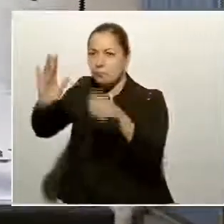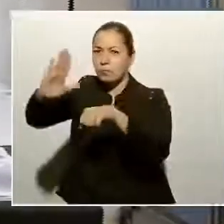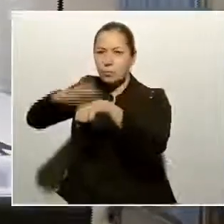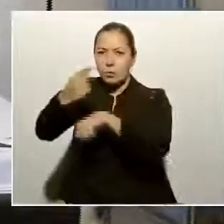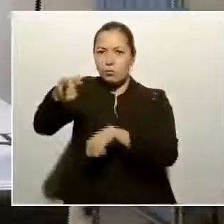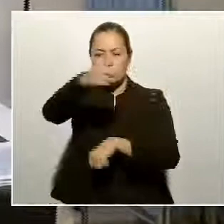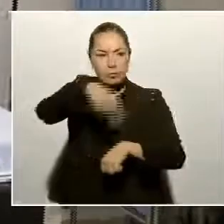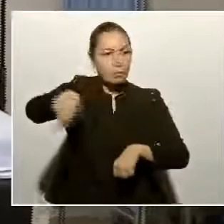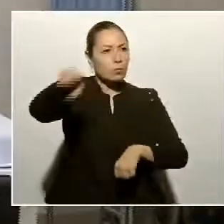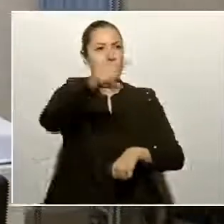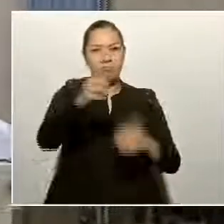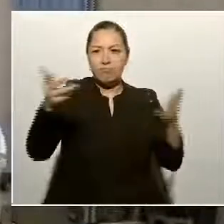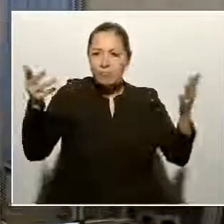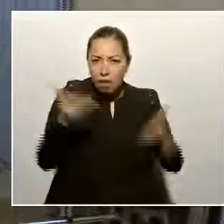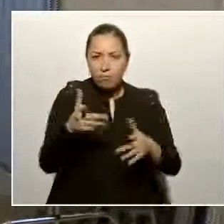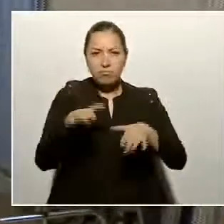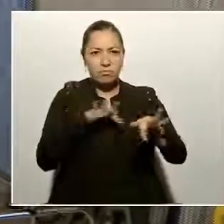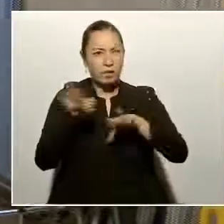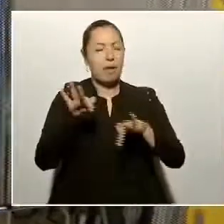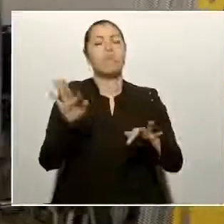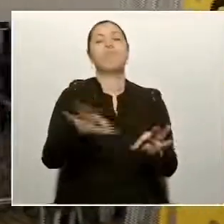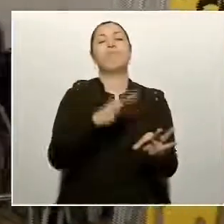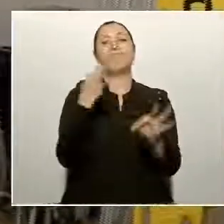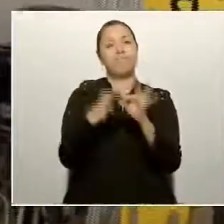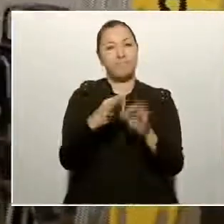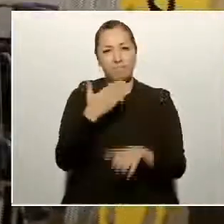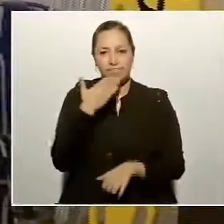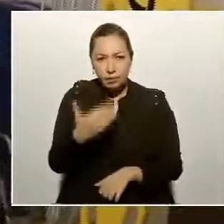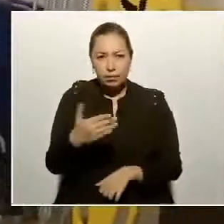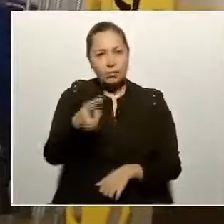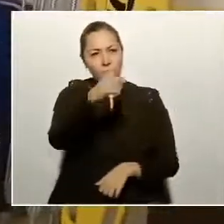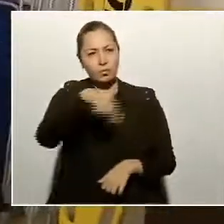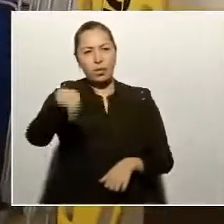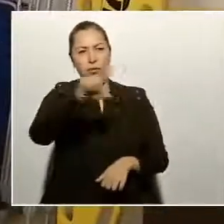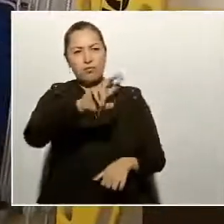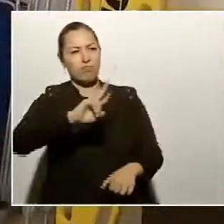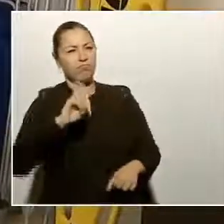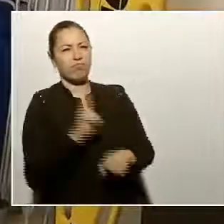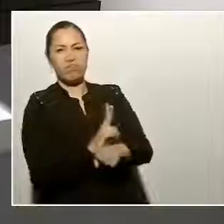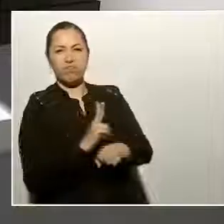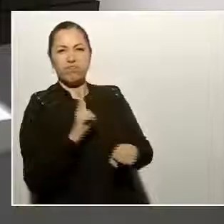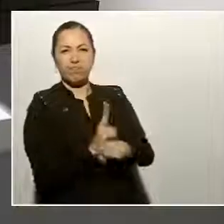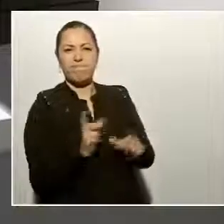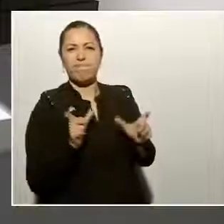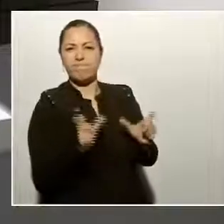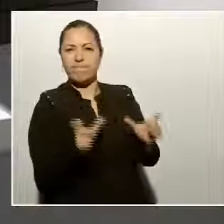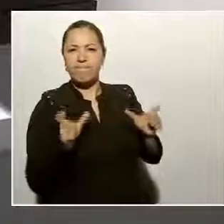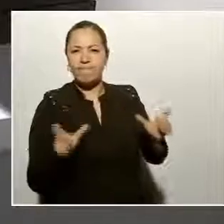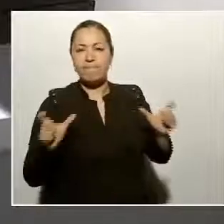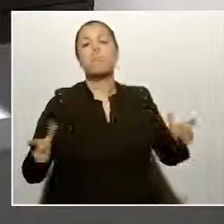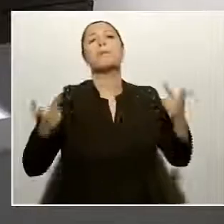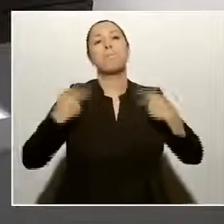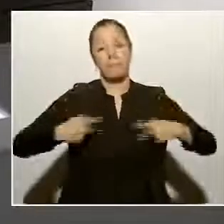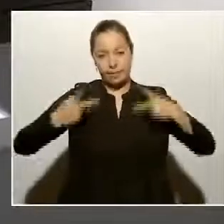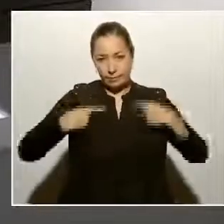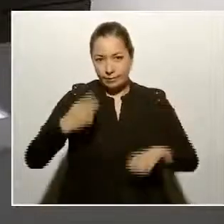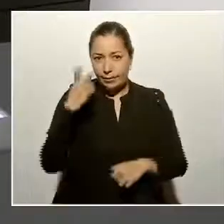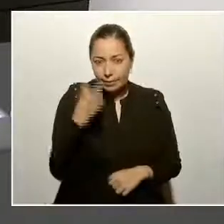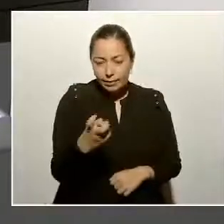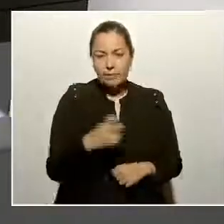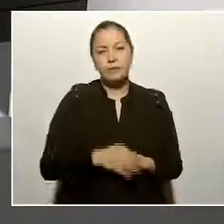hacen en favor de la seguridad de los ciudadanos, en favor de la seguridad